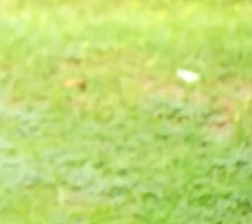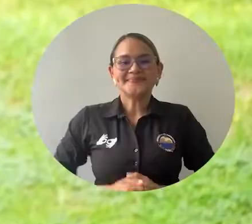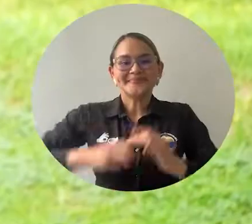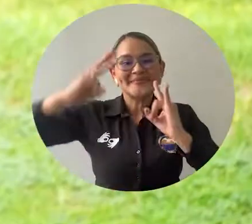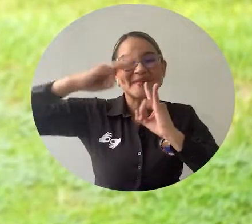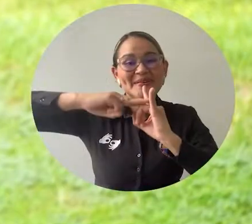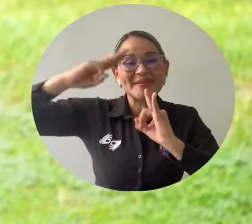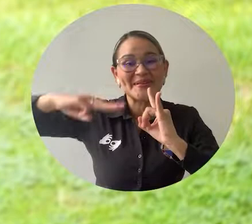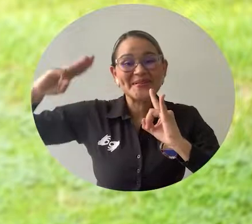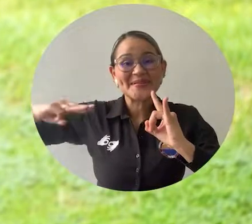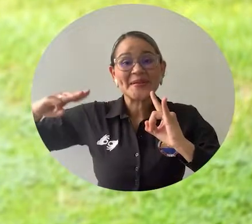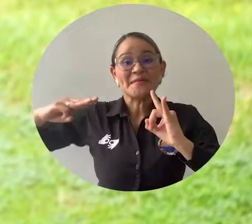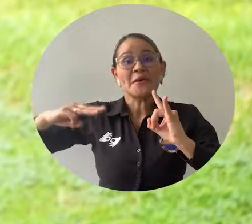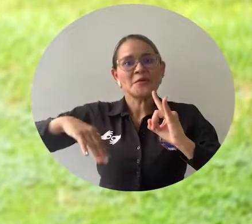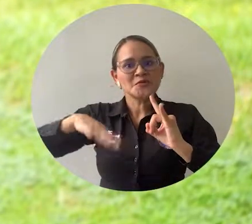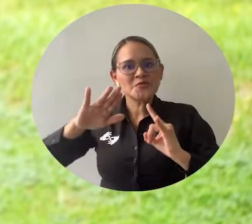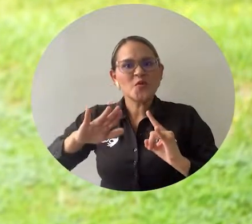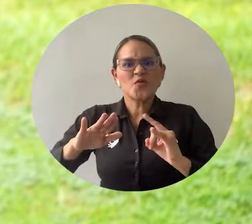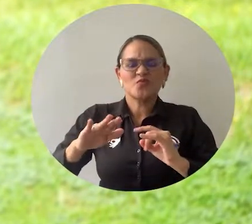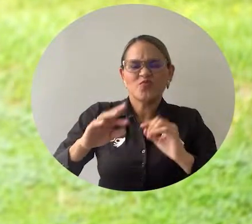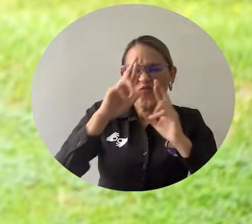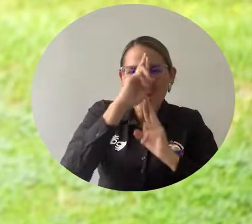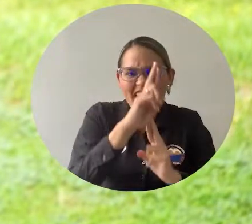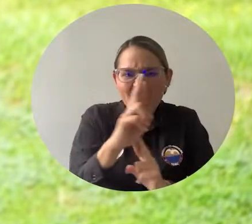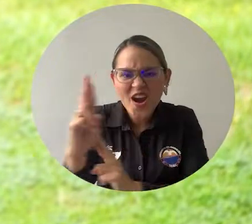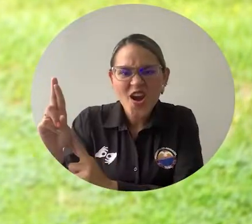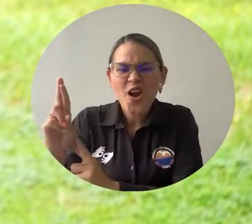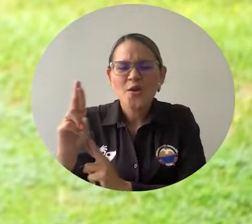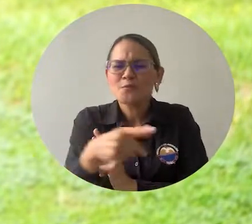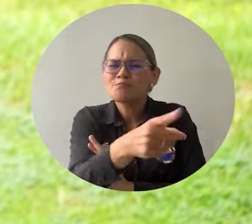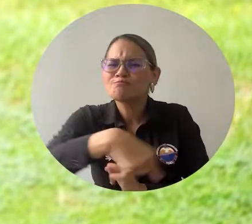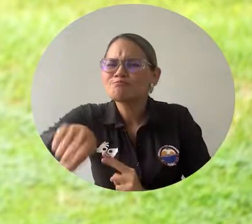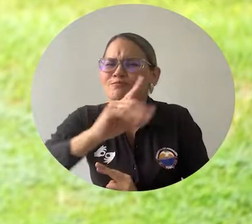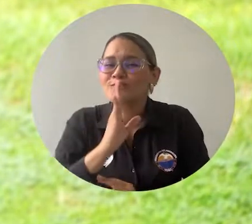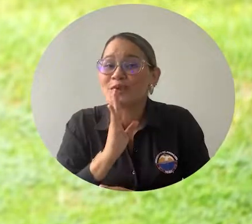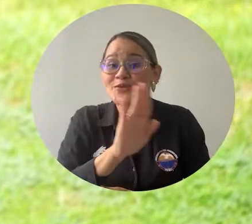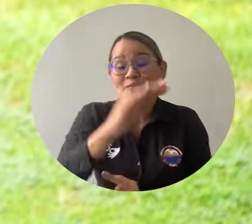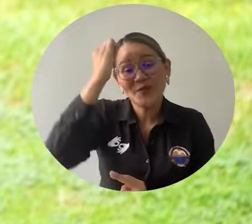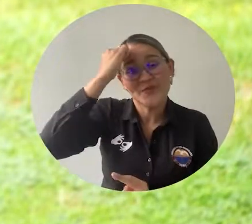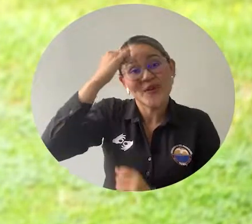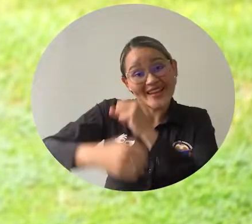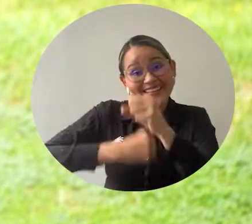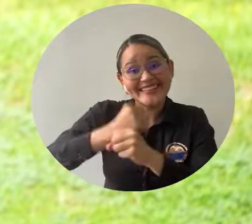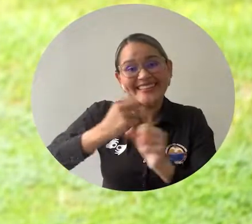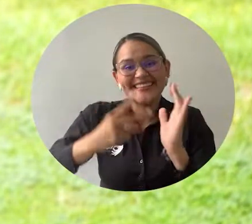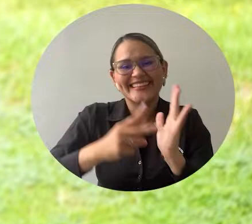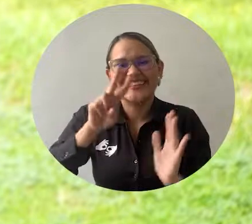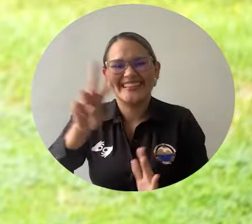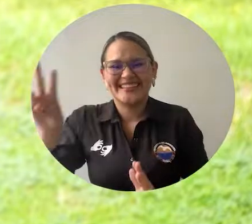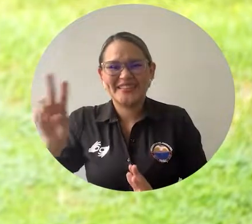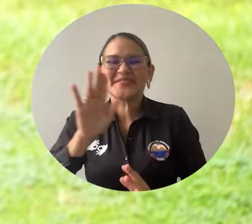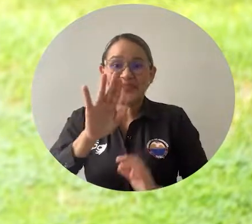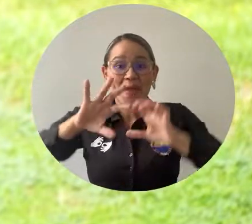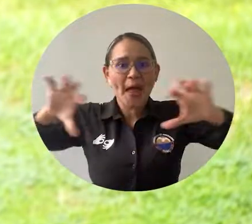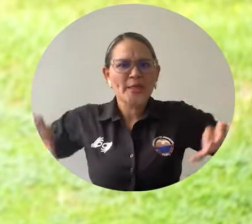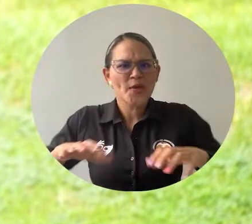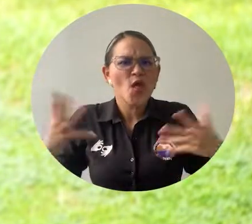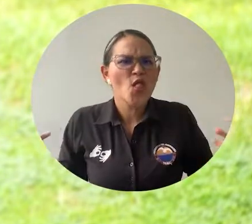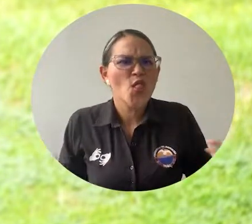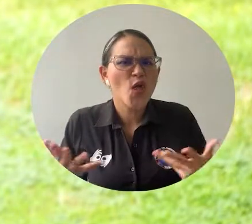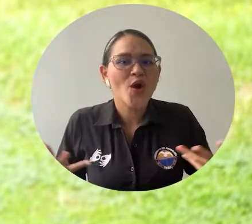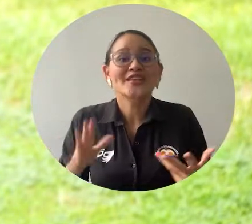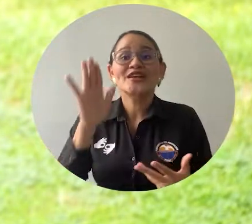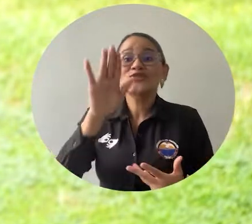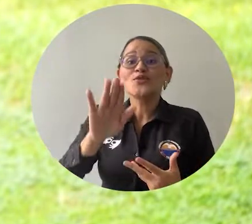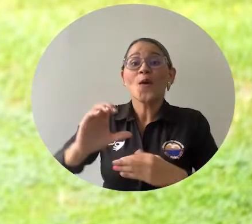La Universidad del Magdalena realizó el evento de reconocimiento a la labor docente 2022, actividad desarrollada en el